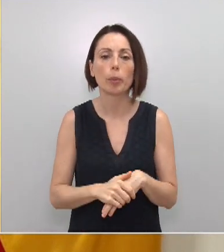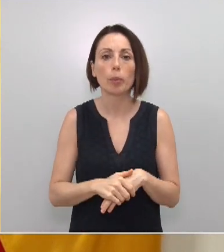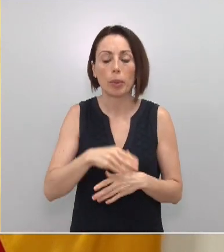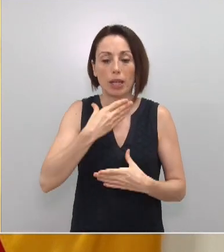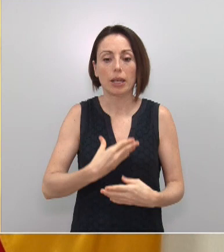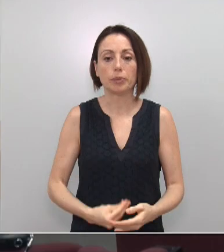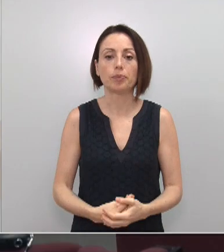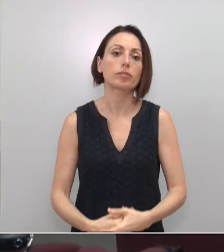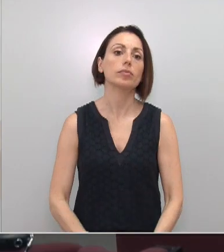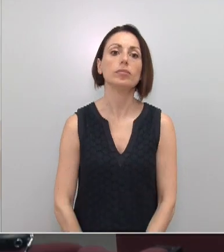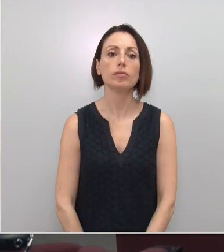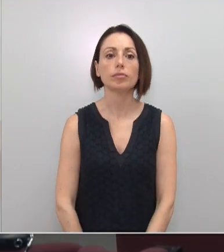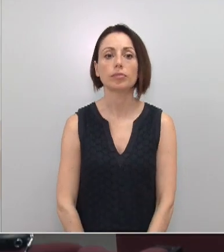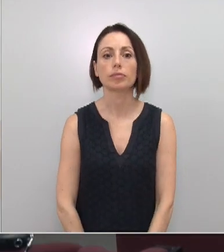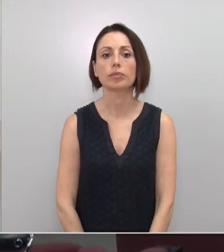de Murcia incluso.